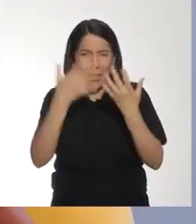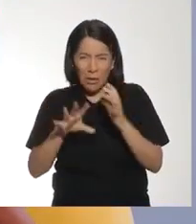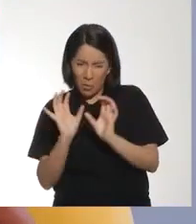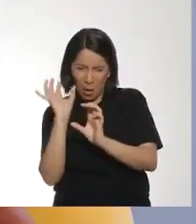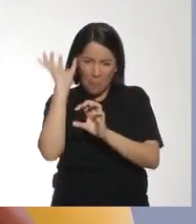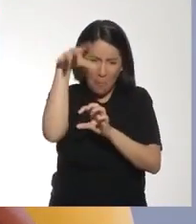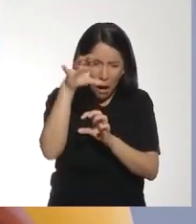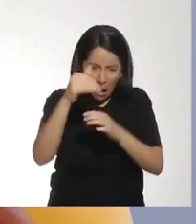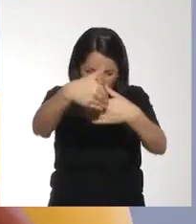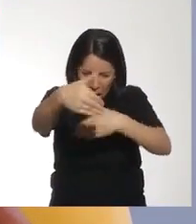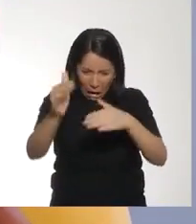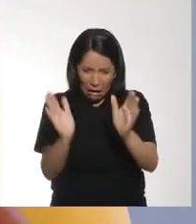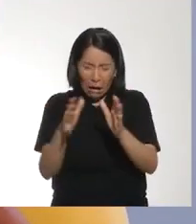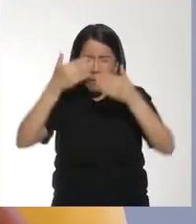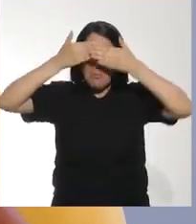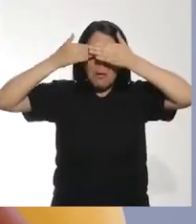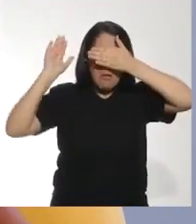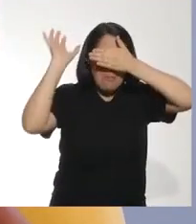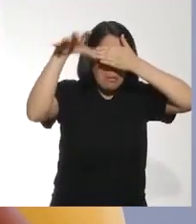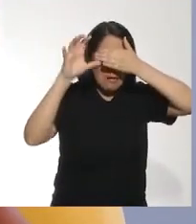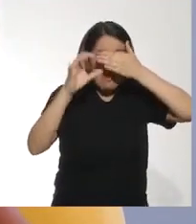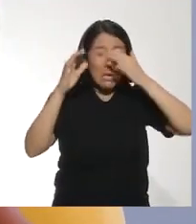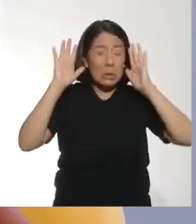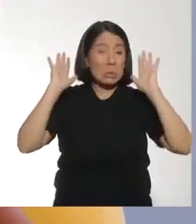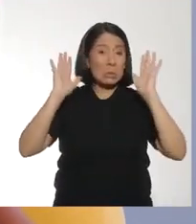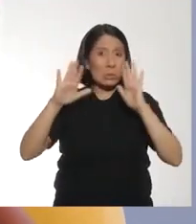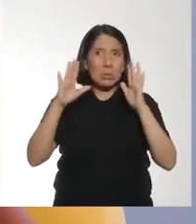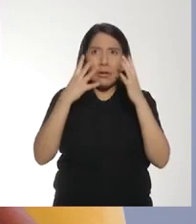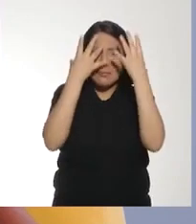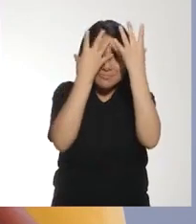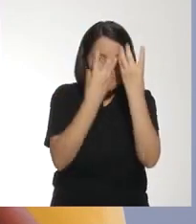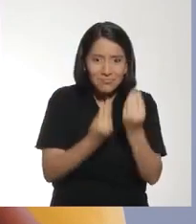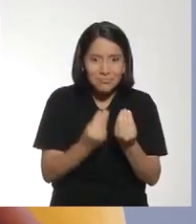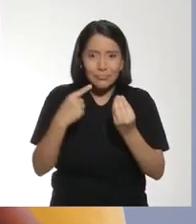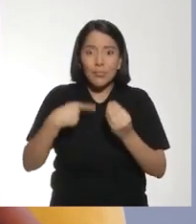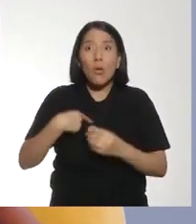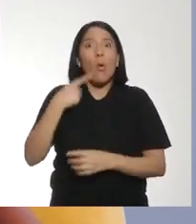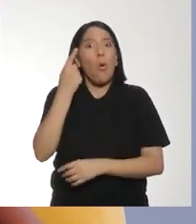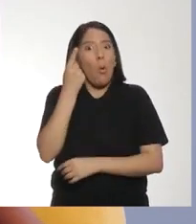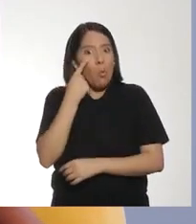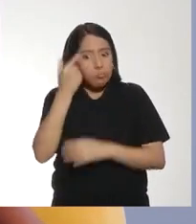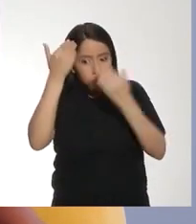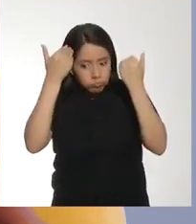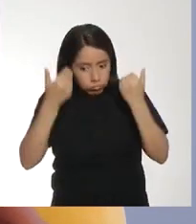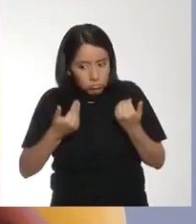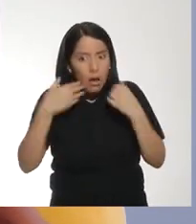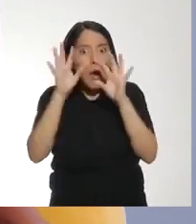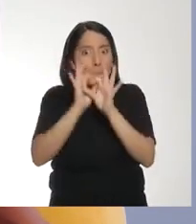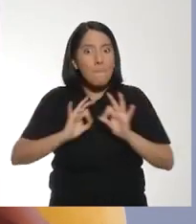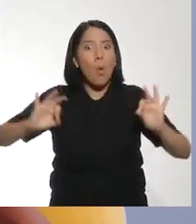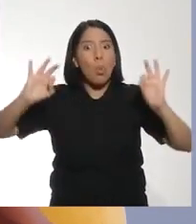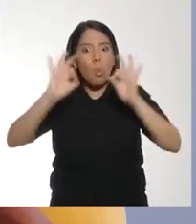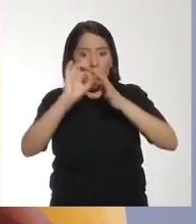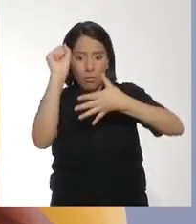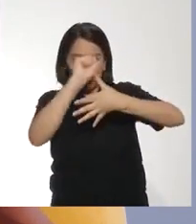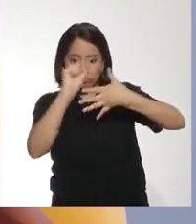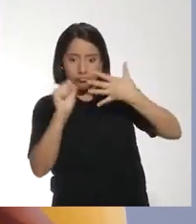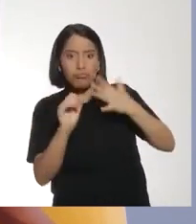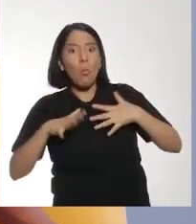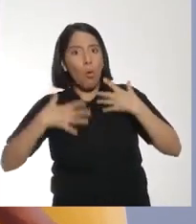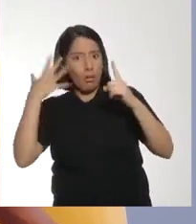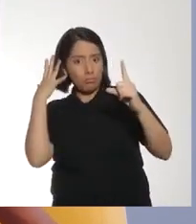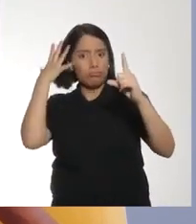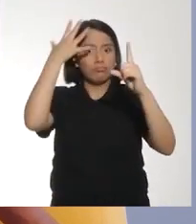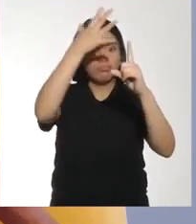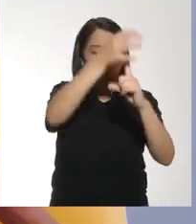Sí Y eso de encesar Las pelotas en las cajas Con los ojos vendados Fue fascinante Y pude darme cuenta De la importancia De nuestros